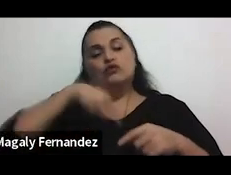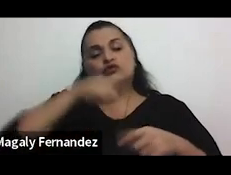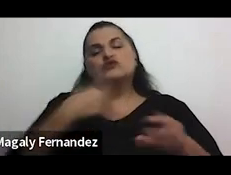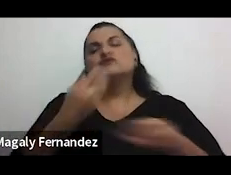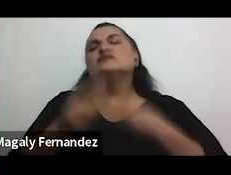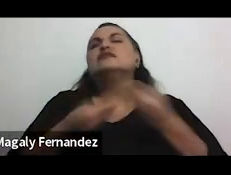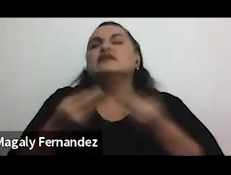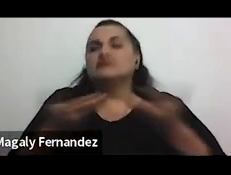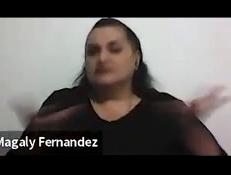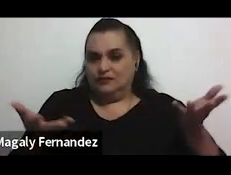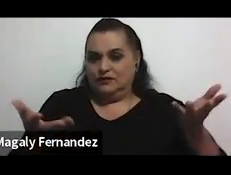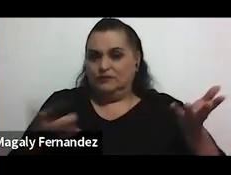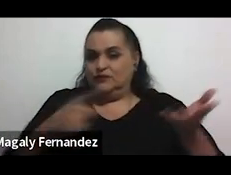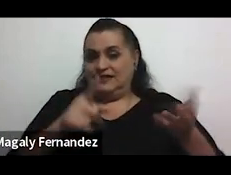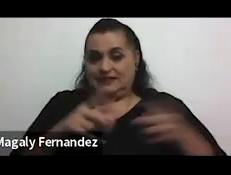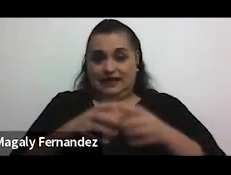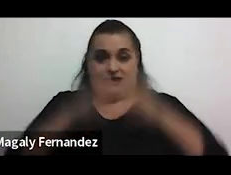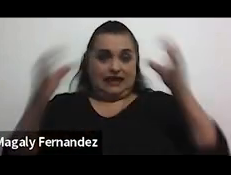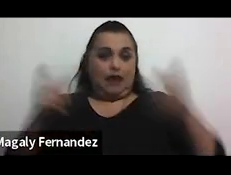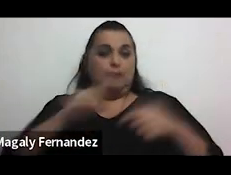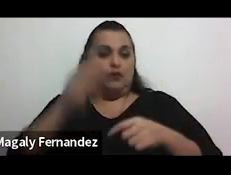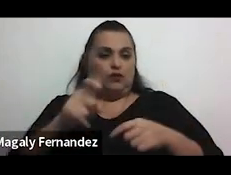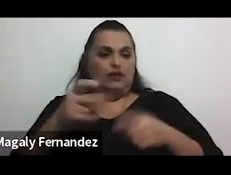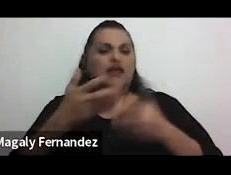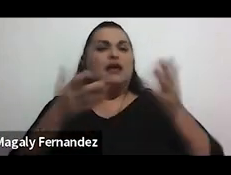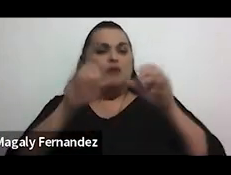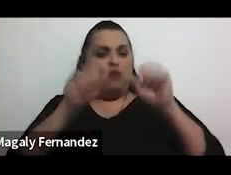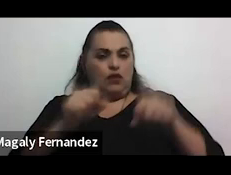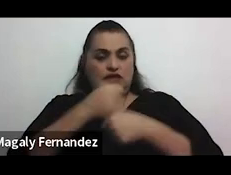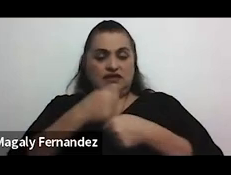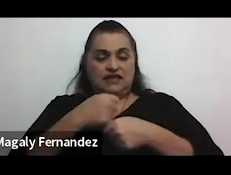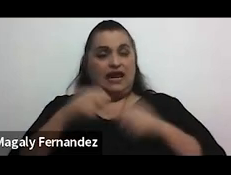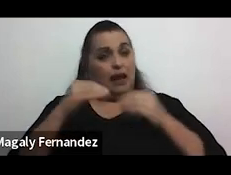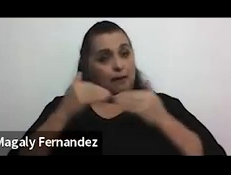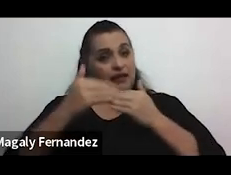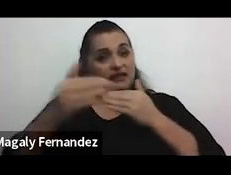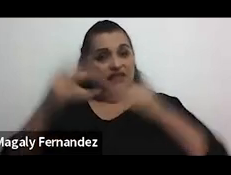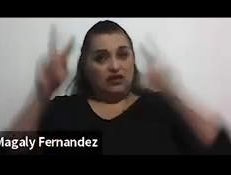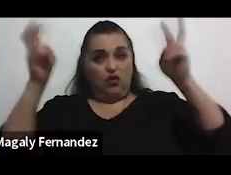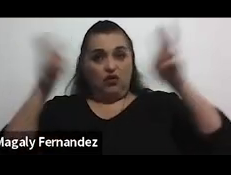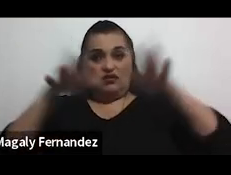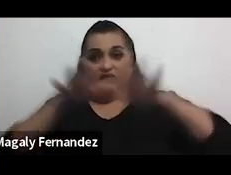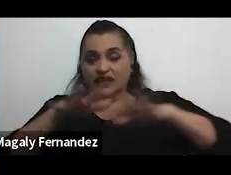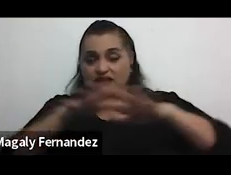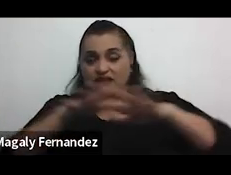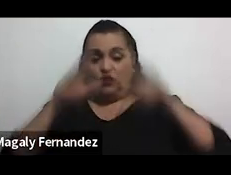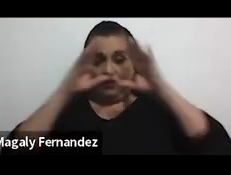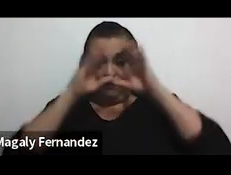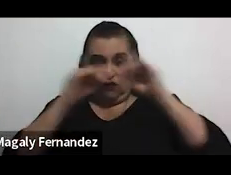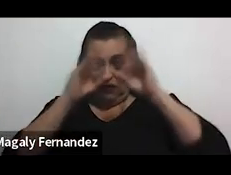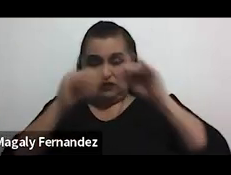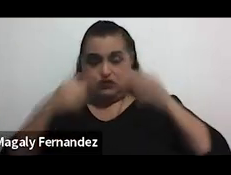verdad que esta es como la gran pregunta que podemos hacer a partir de todo este contexto de toda esta información que vamos adquiriendo